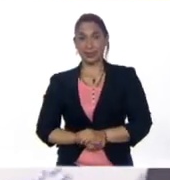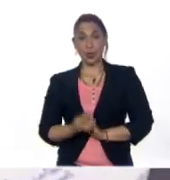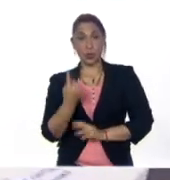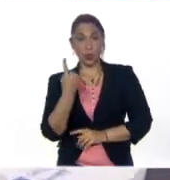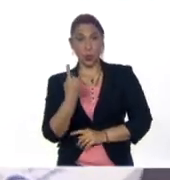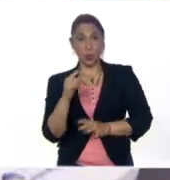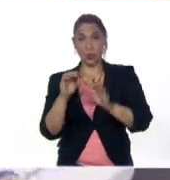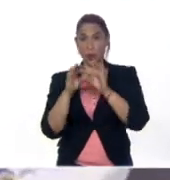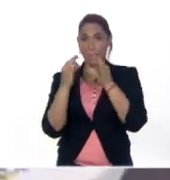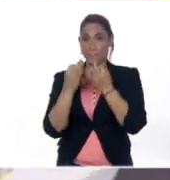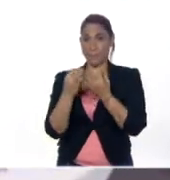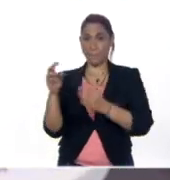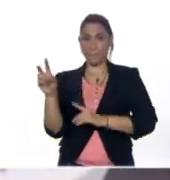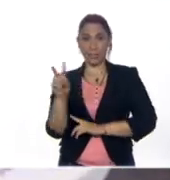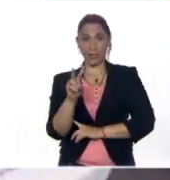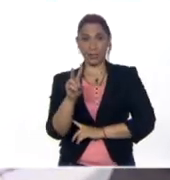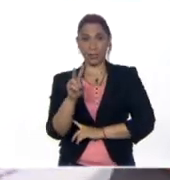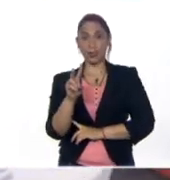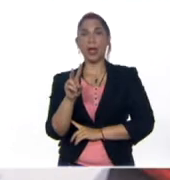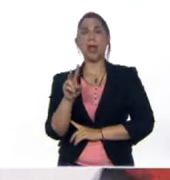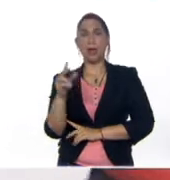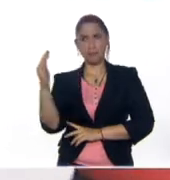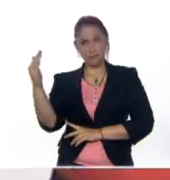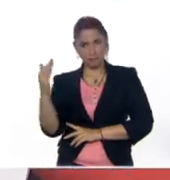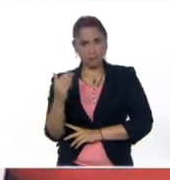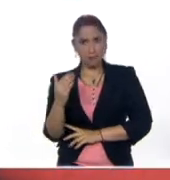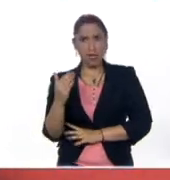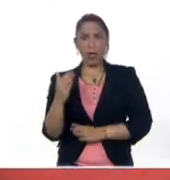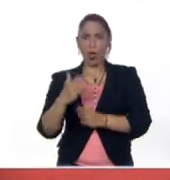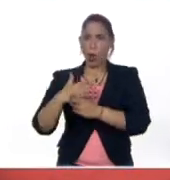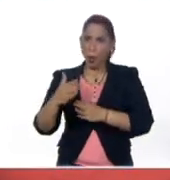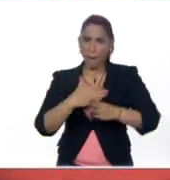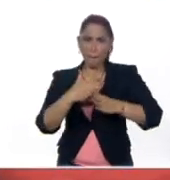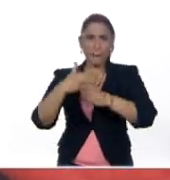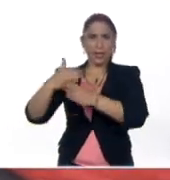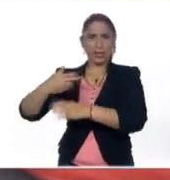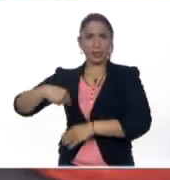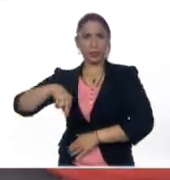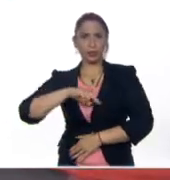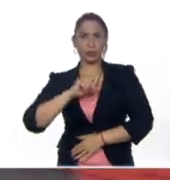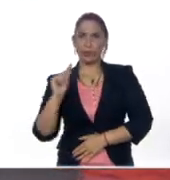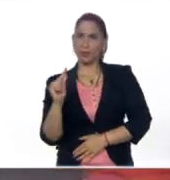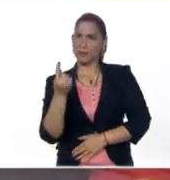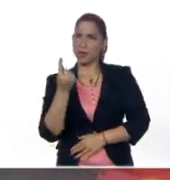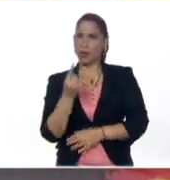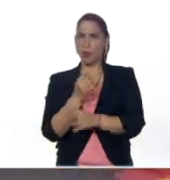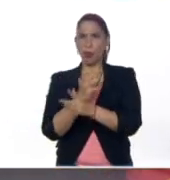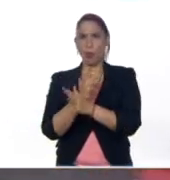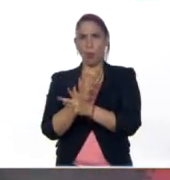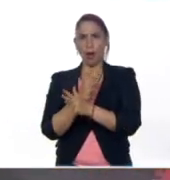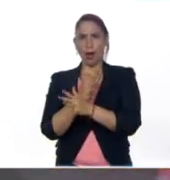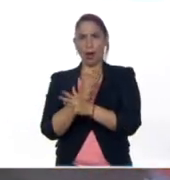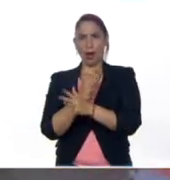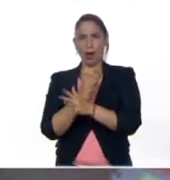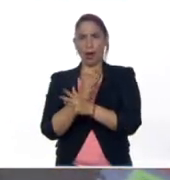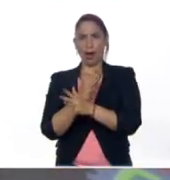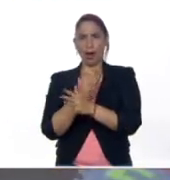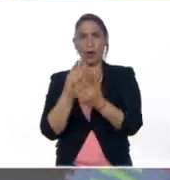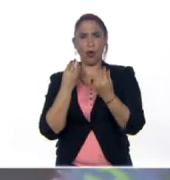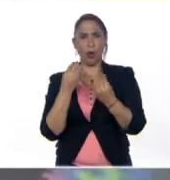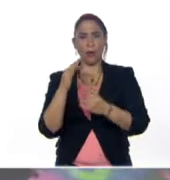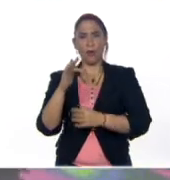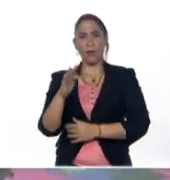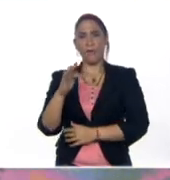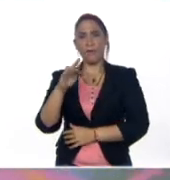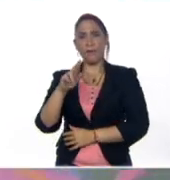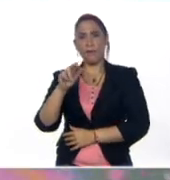familia venezolana que viene a compartir con nosotros esta primera ronda, como es Franklin Rey.